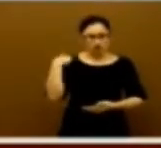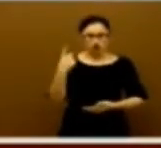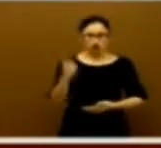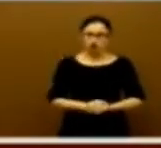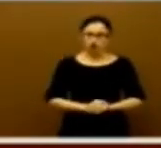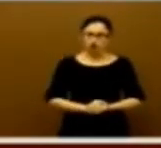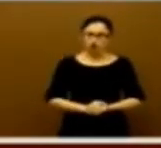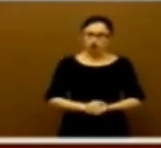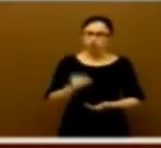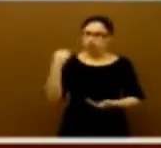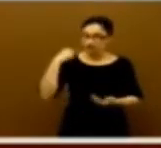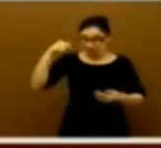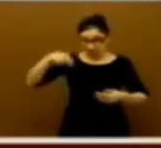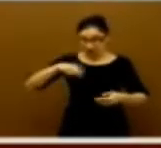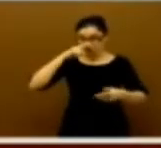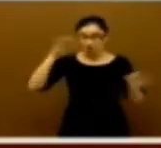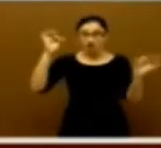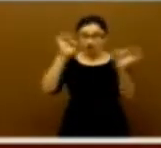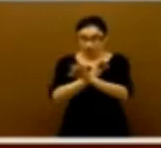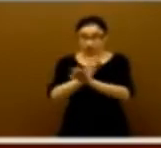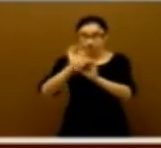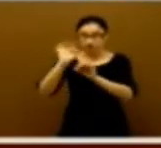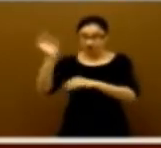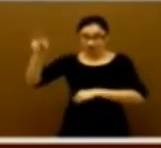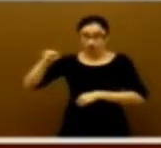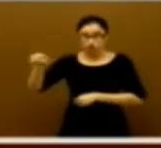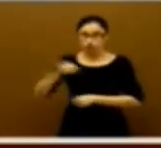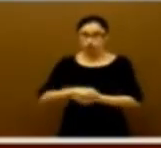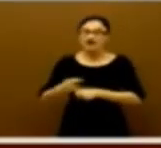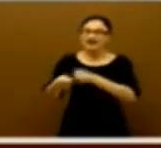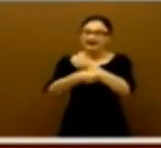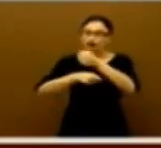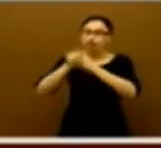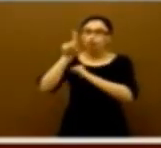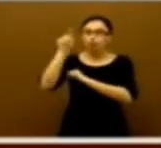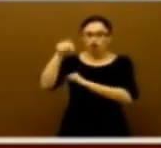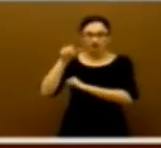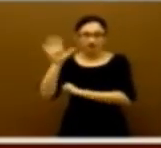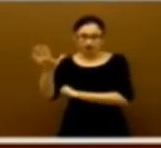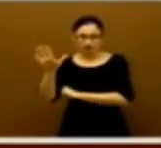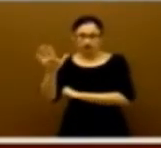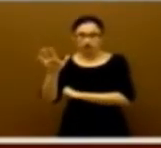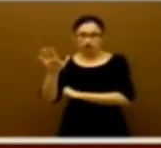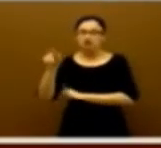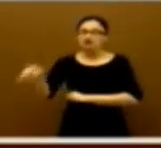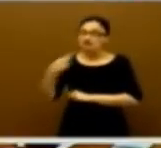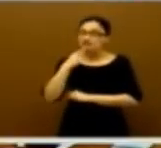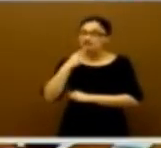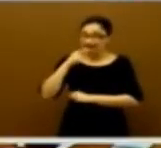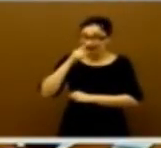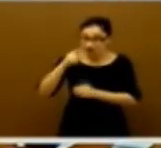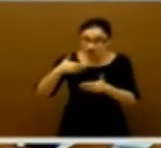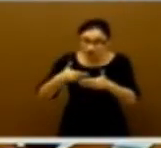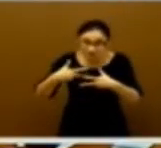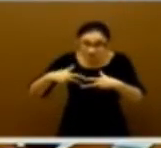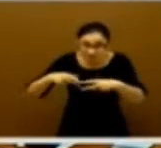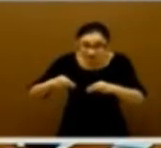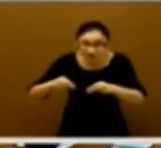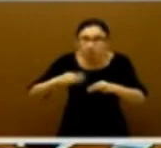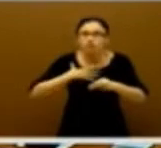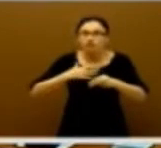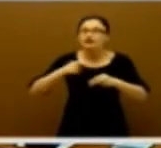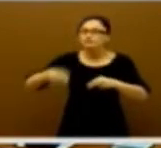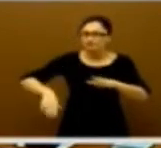Gobierno decía el 1,8 y se equivocó. Era lo que ustedes decían. En agosto están en el 1,5 y dicen que al final de año van a llegar al 1,5. ¿Por qué este año han sido